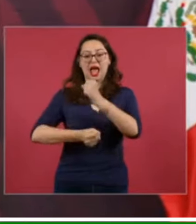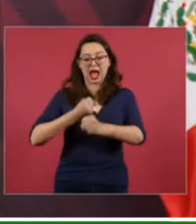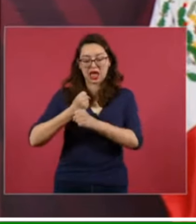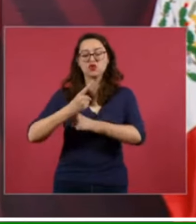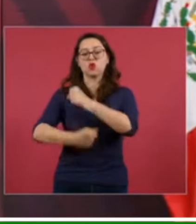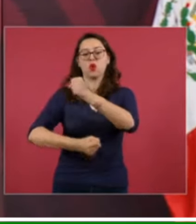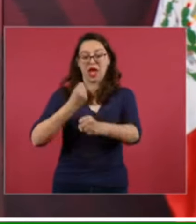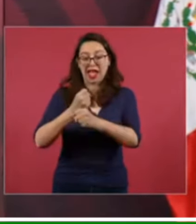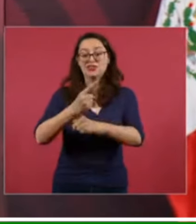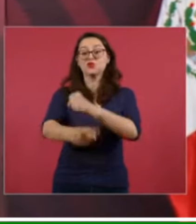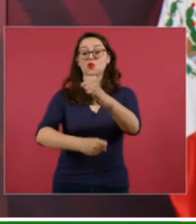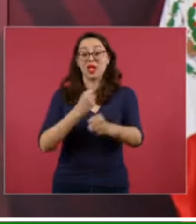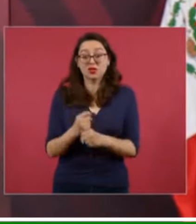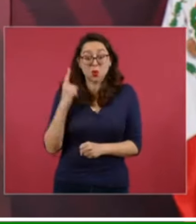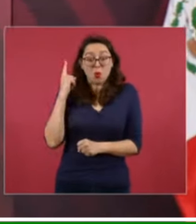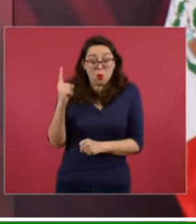Un millón.